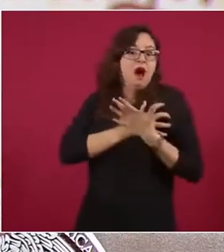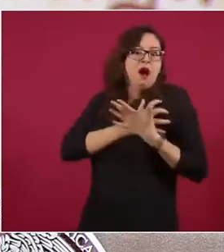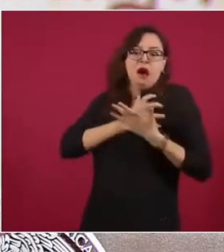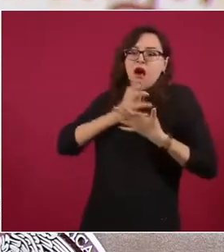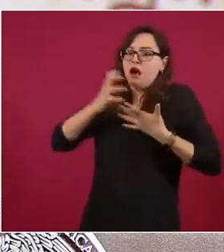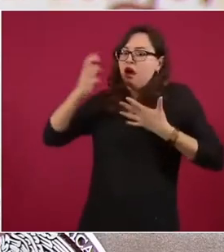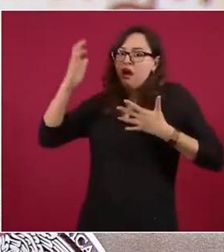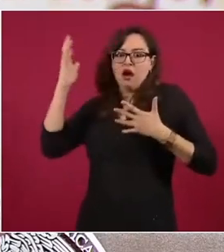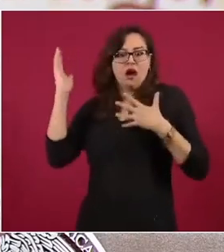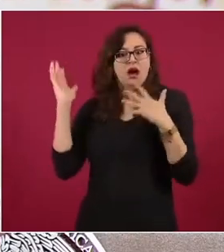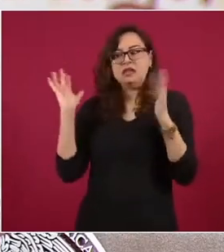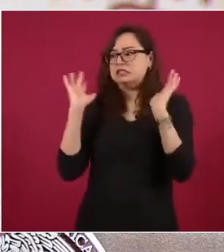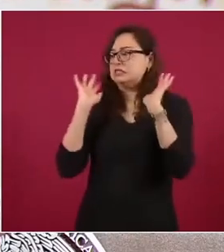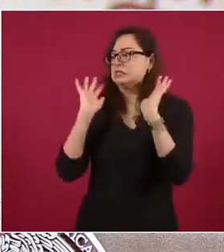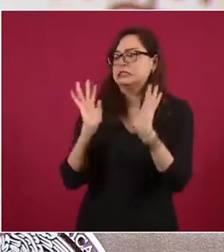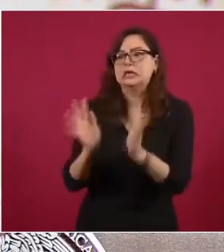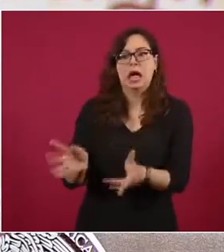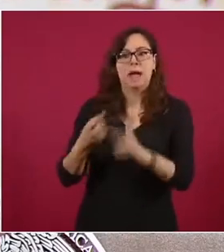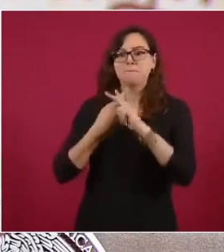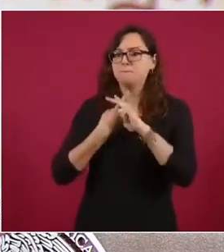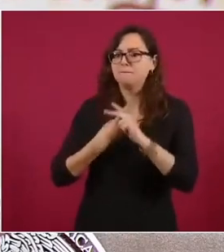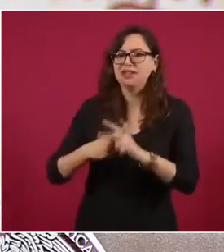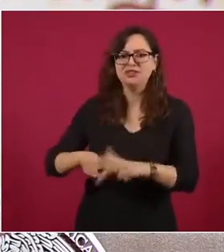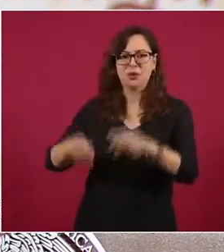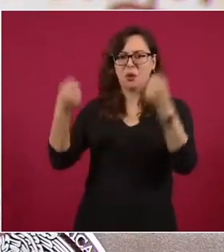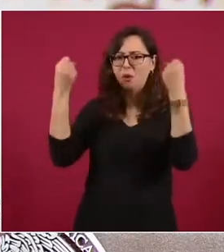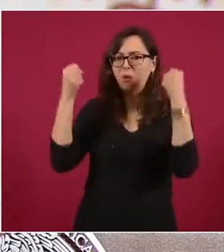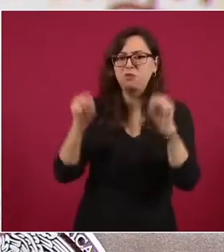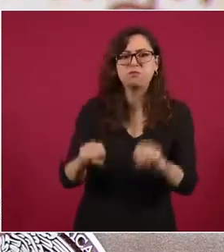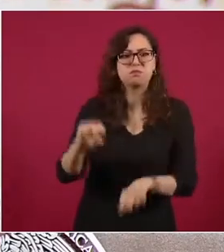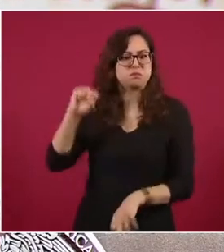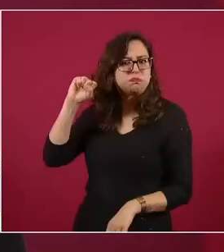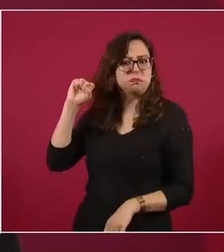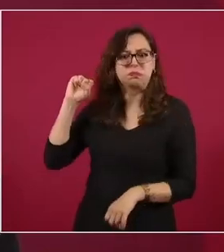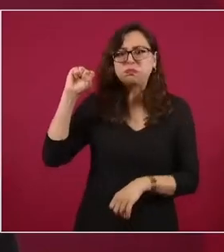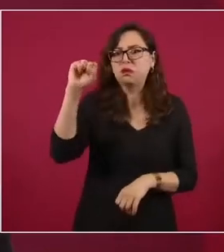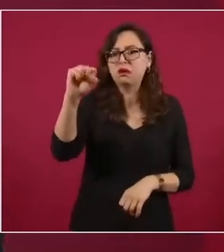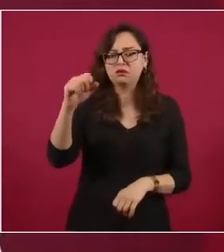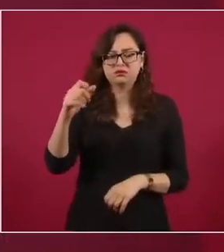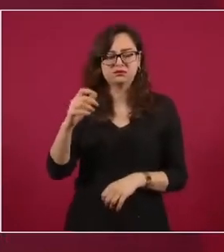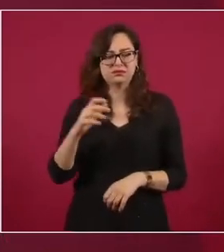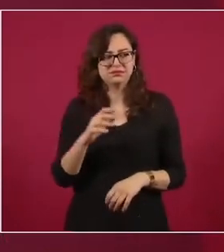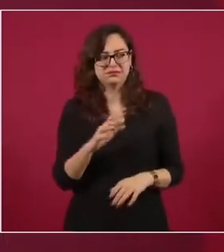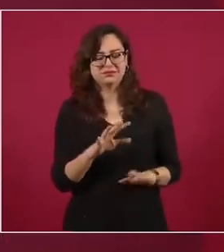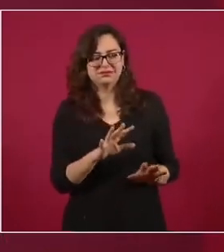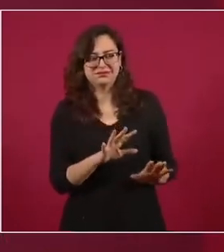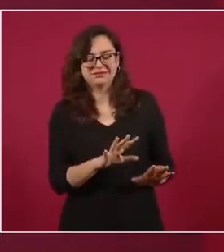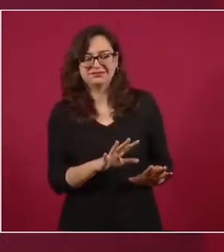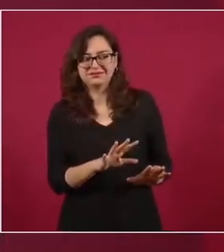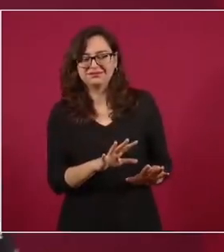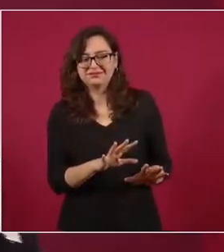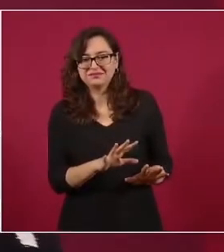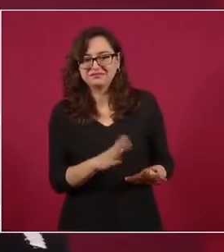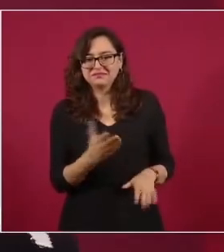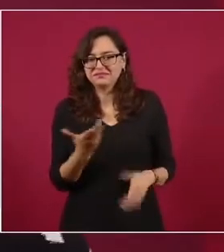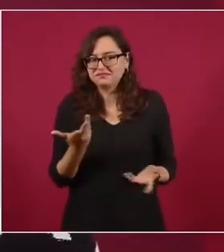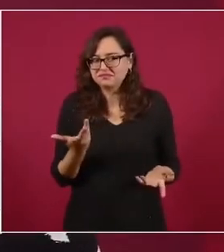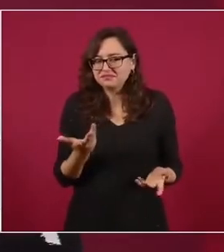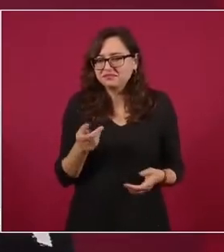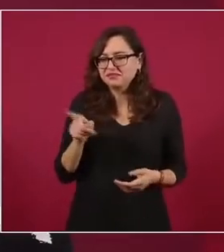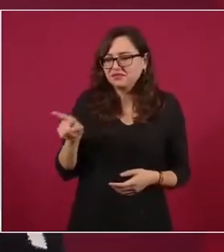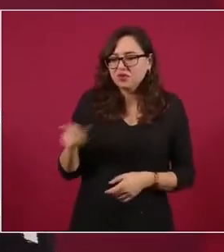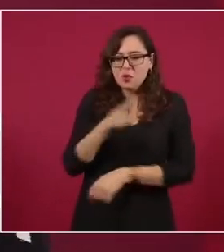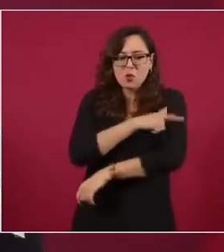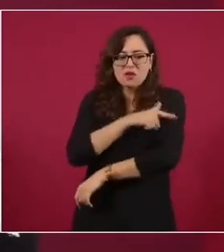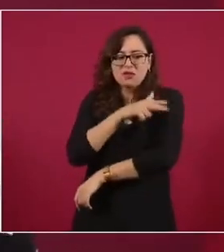Pero vamos por partes. El pasado 10 de septiembre la Guardia Nacional mandó un tuit sobre buenas prácticas en redes sociales